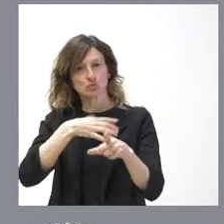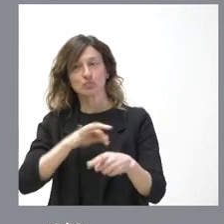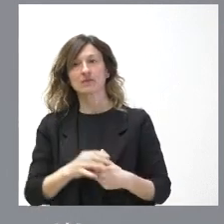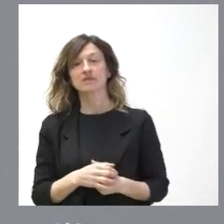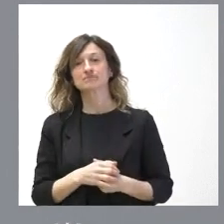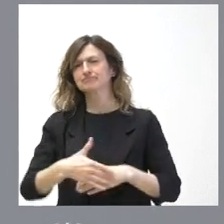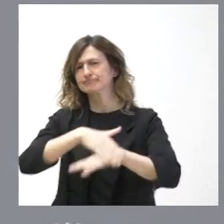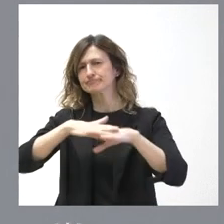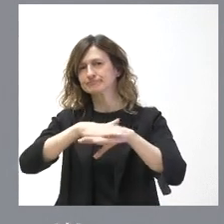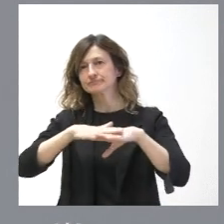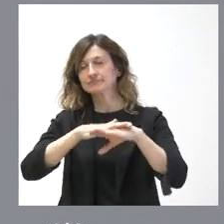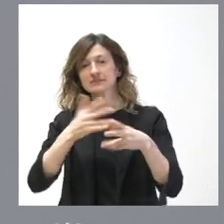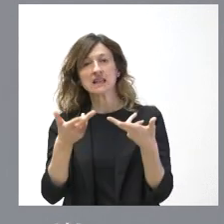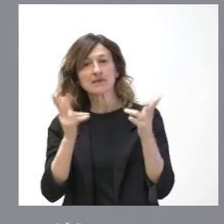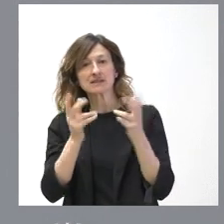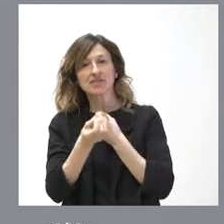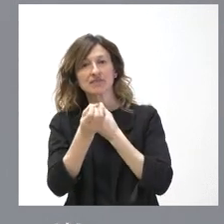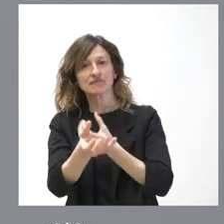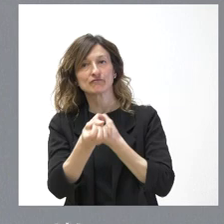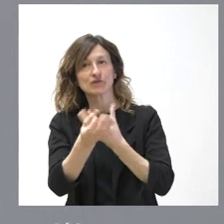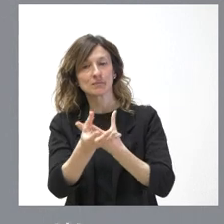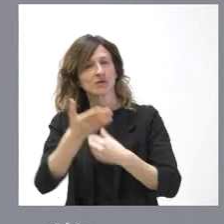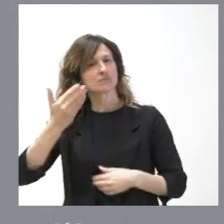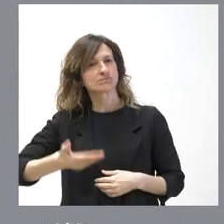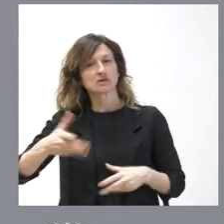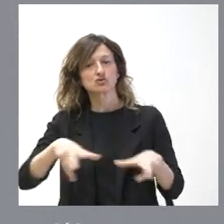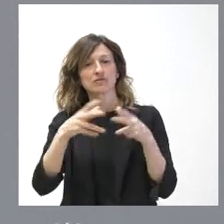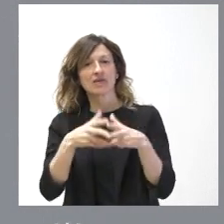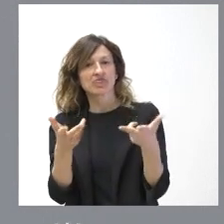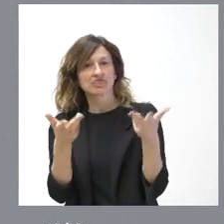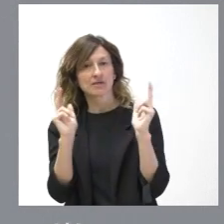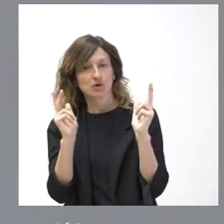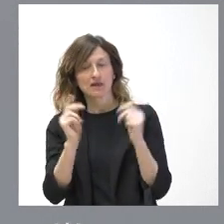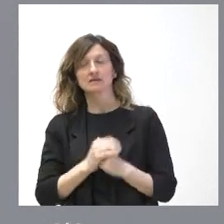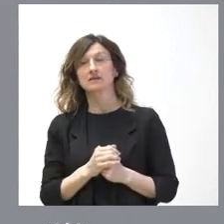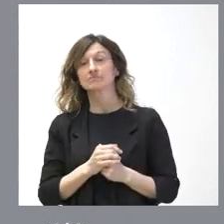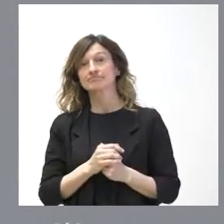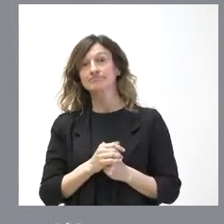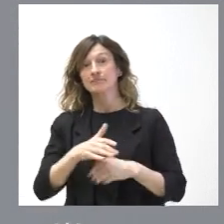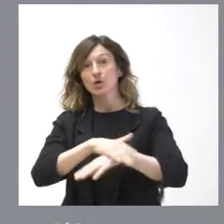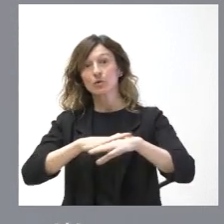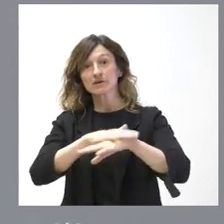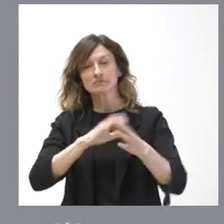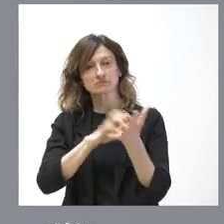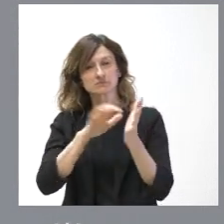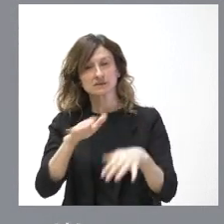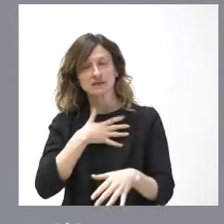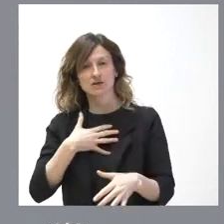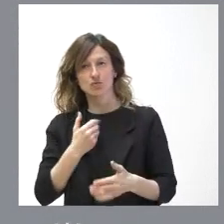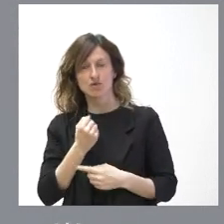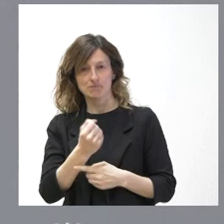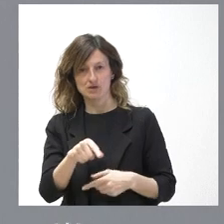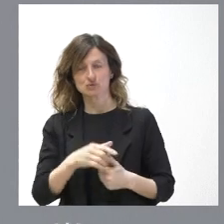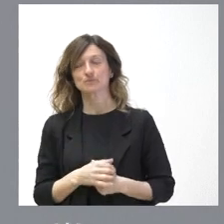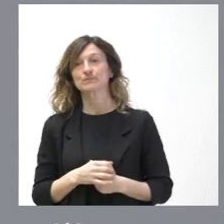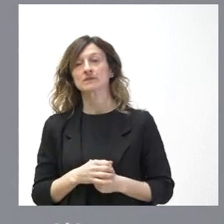esencial la libertad de información en una sociedad democrática y, al menos desde el Gobierno de Castilla y León, queremos contribuir a ellos. Es verdad que en